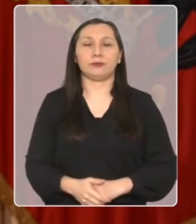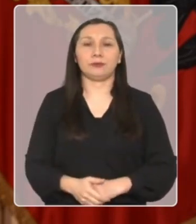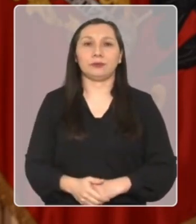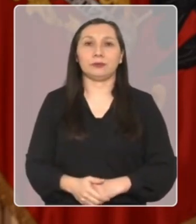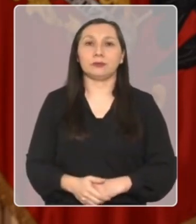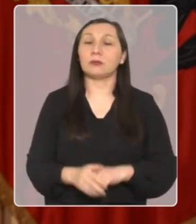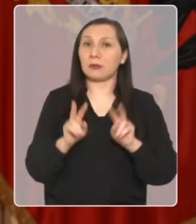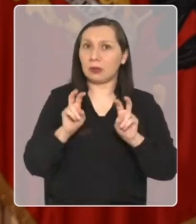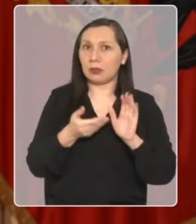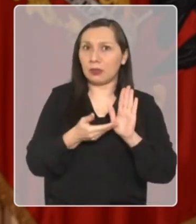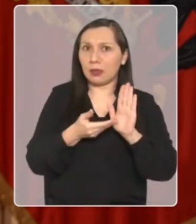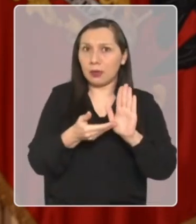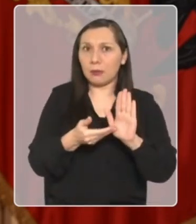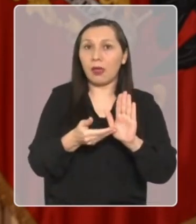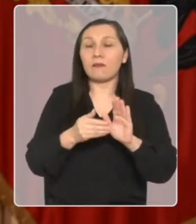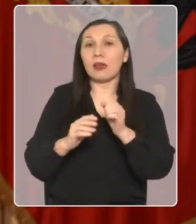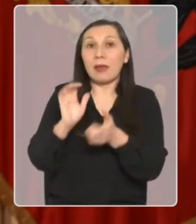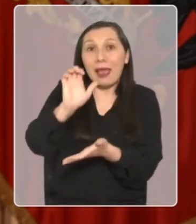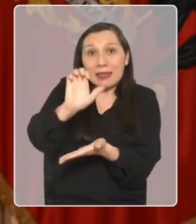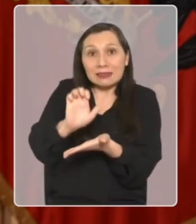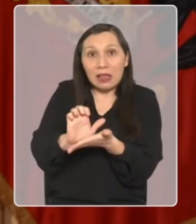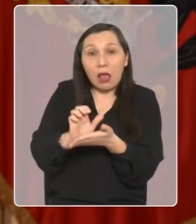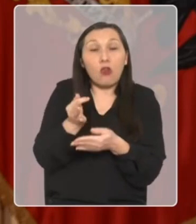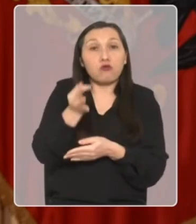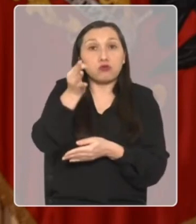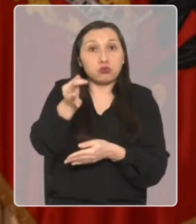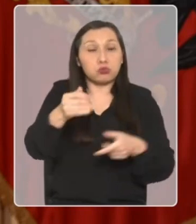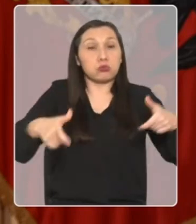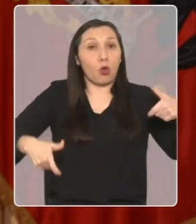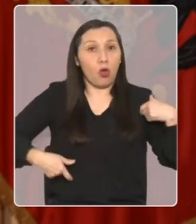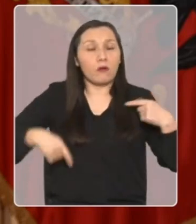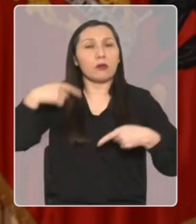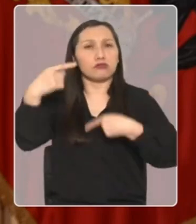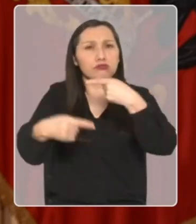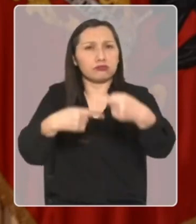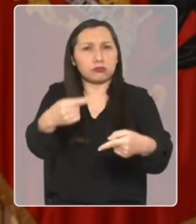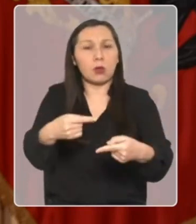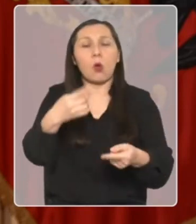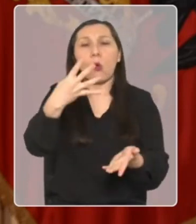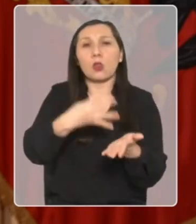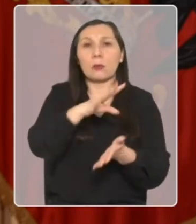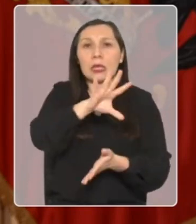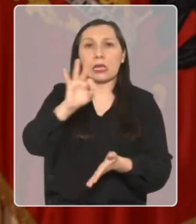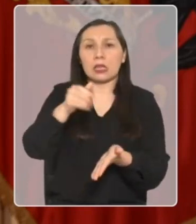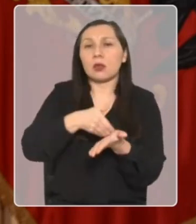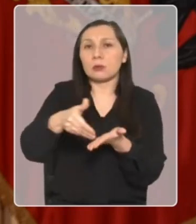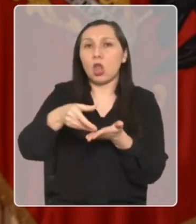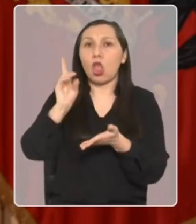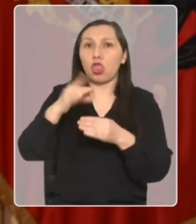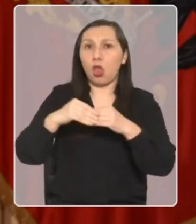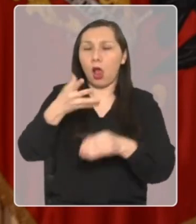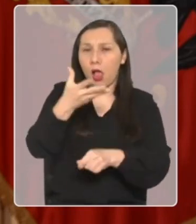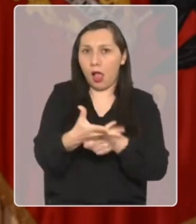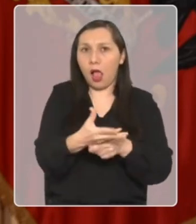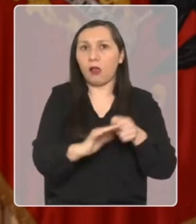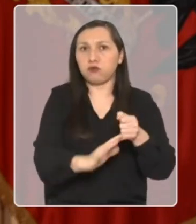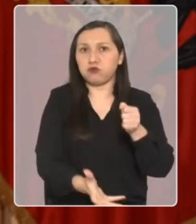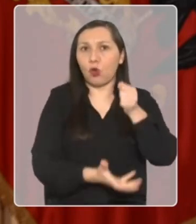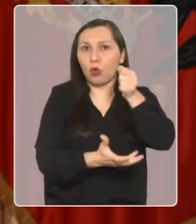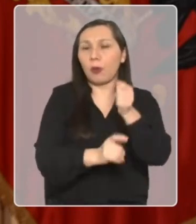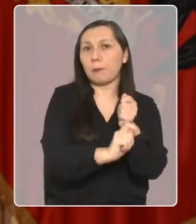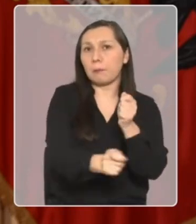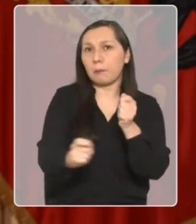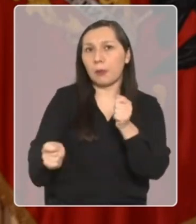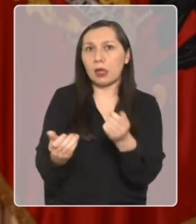En régimen, el fisco y los futuros gobiernos dispondrán de más de 4.500 millones de dólares para financiar las